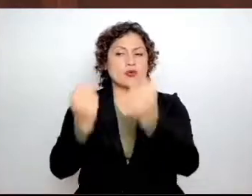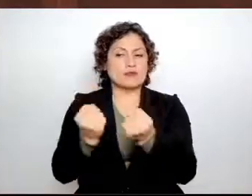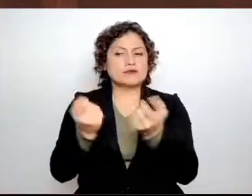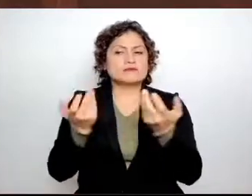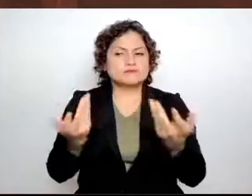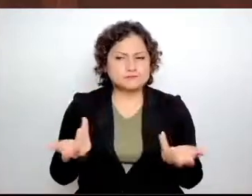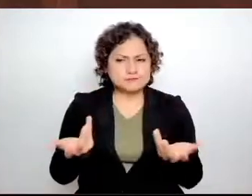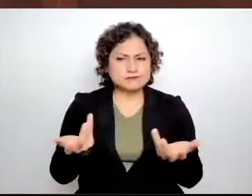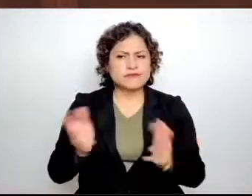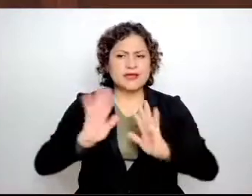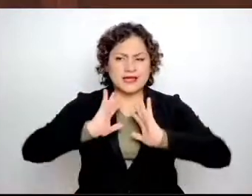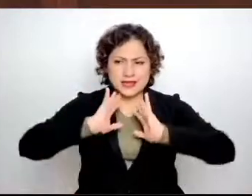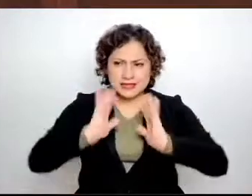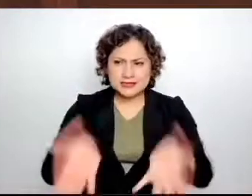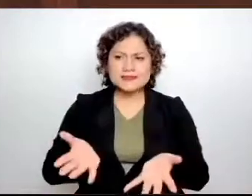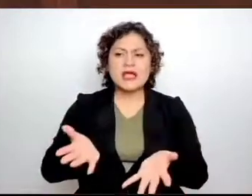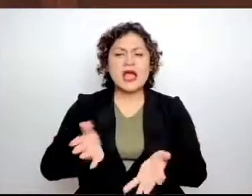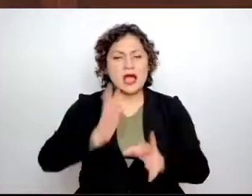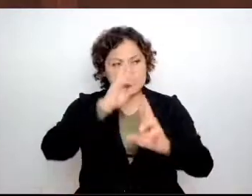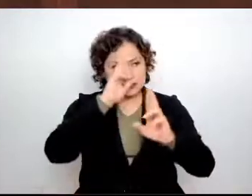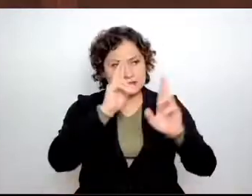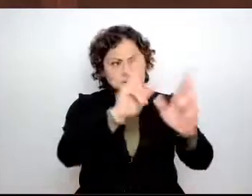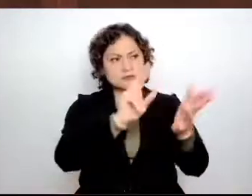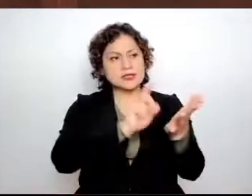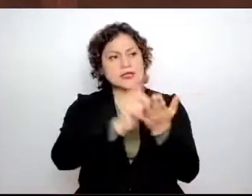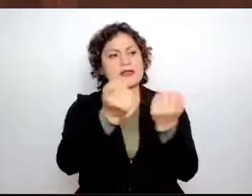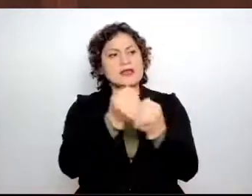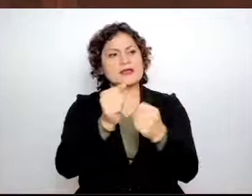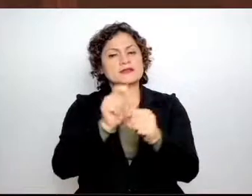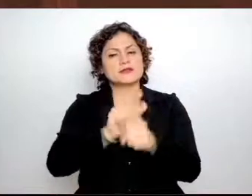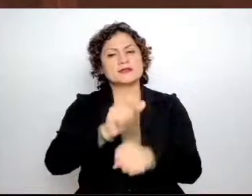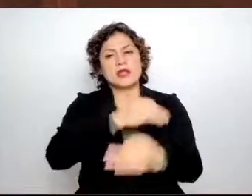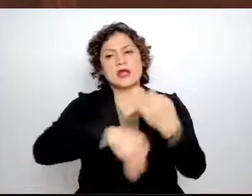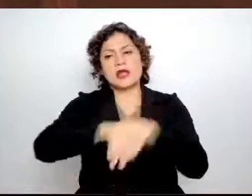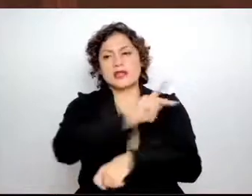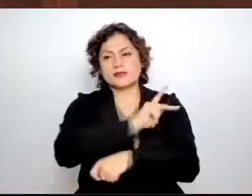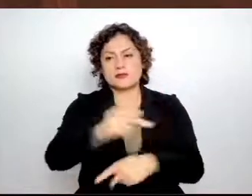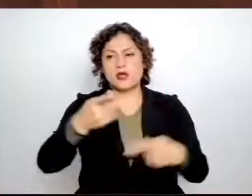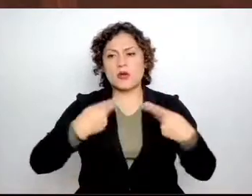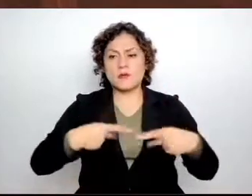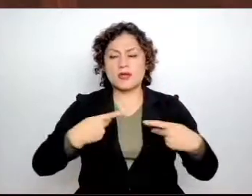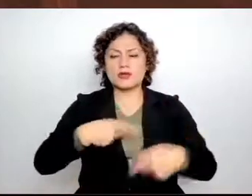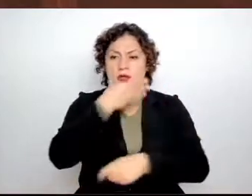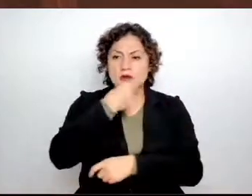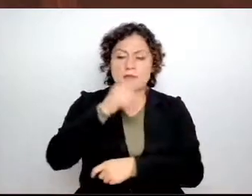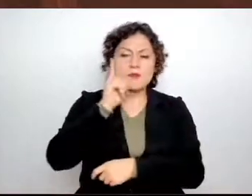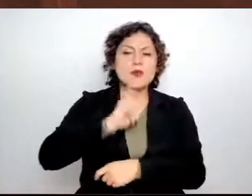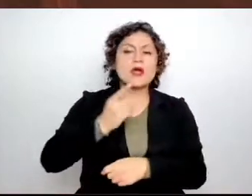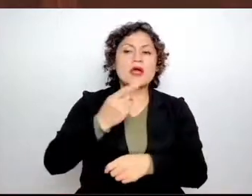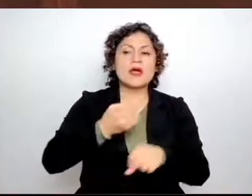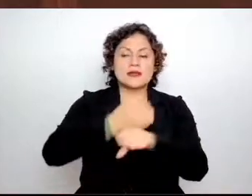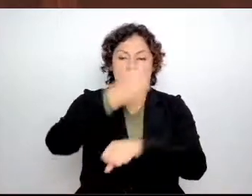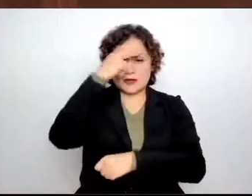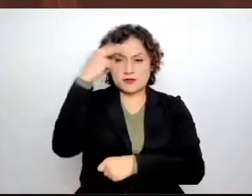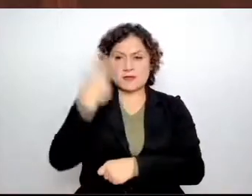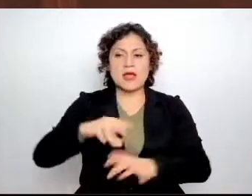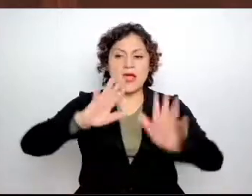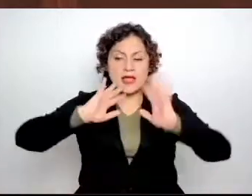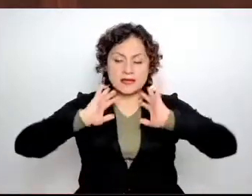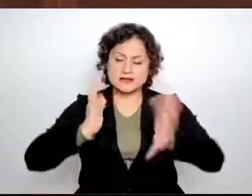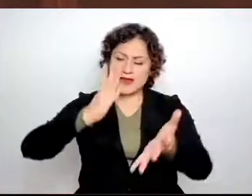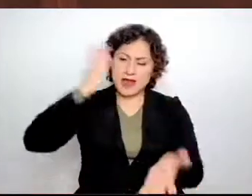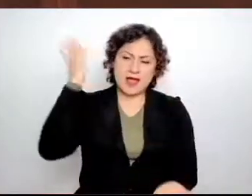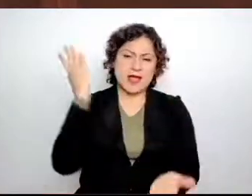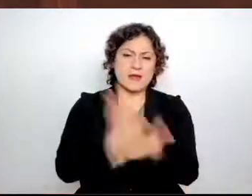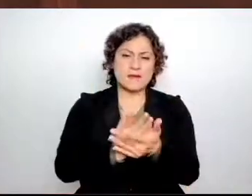respetar los derechos sociales de las y los mexiquenses? Basta ya de lucrar con la pobreza y